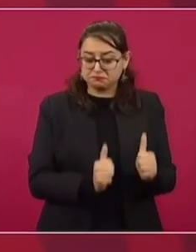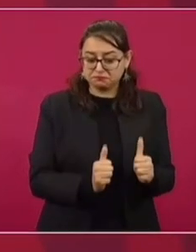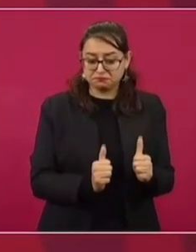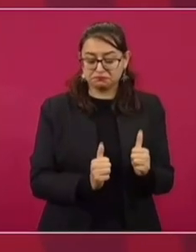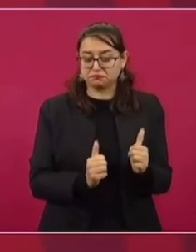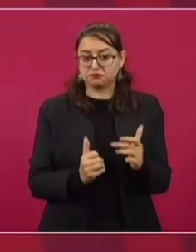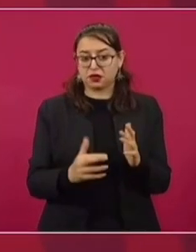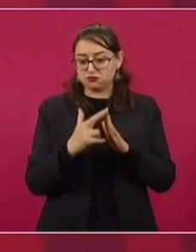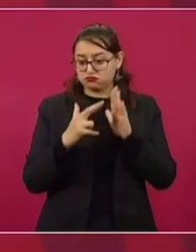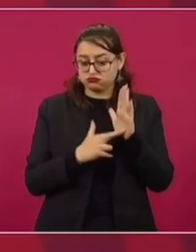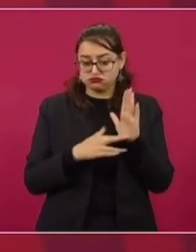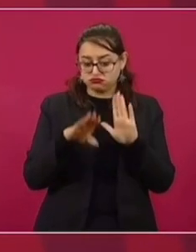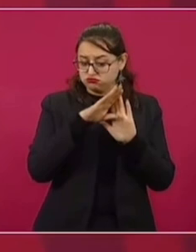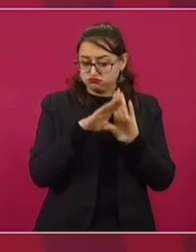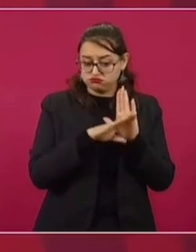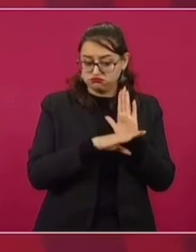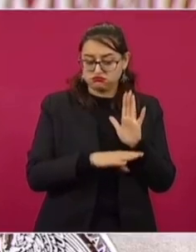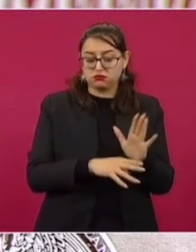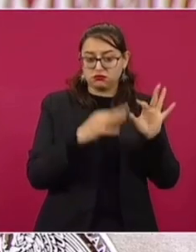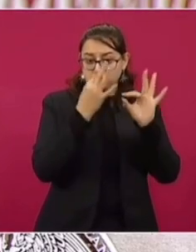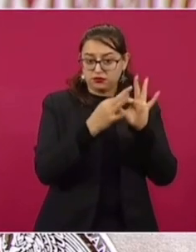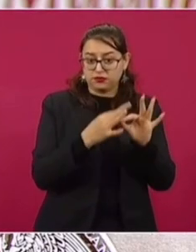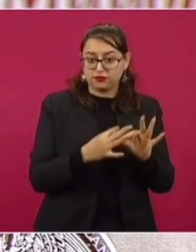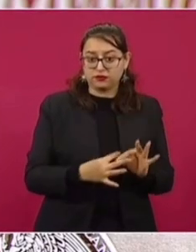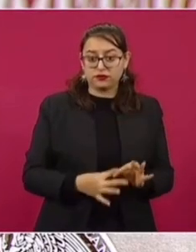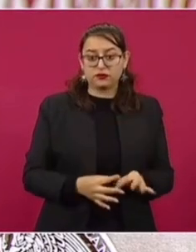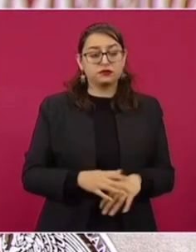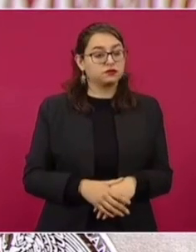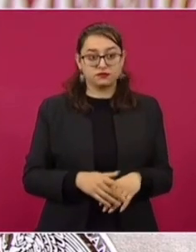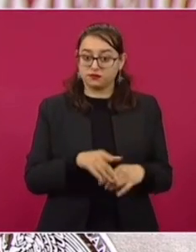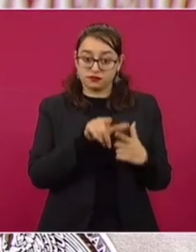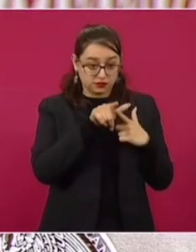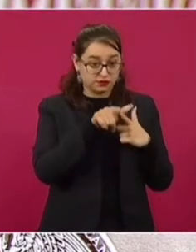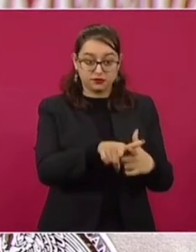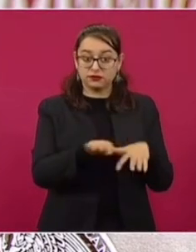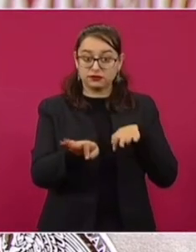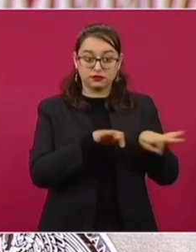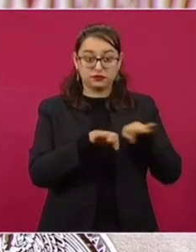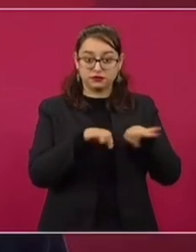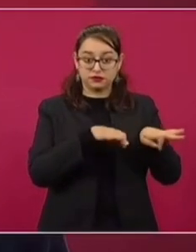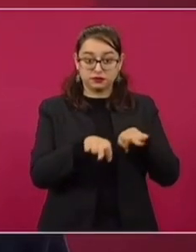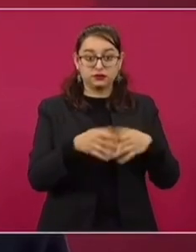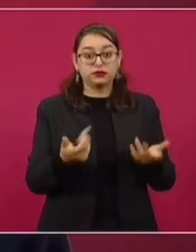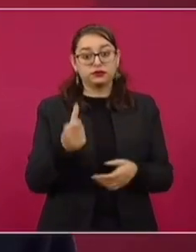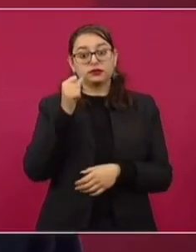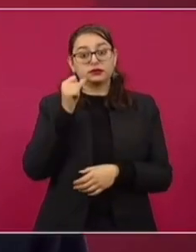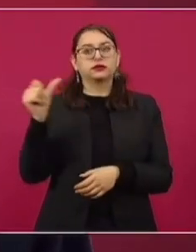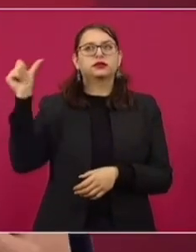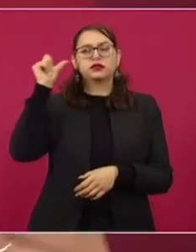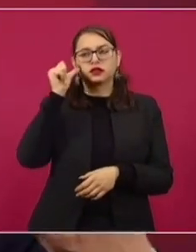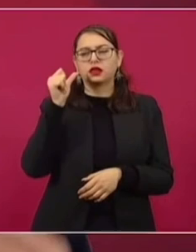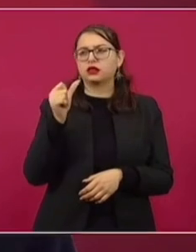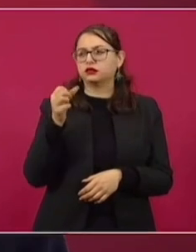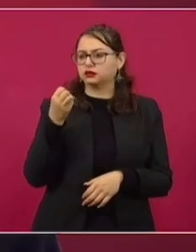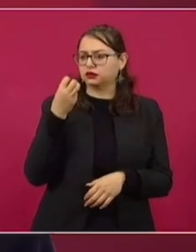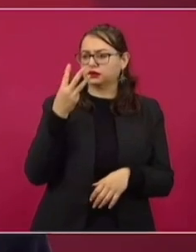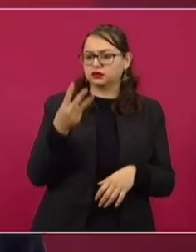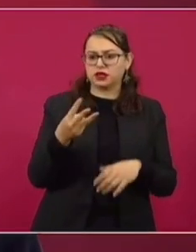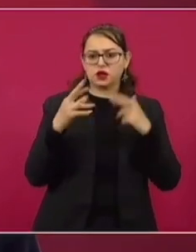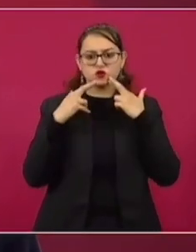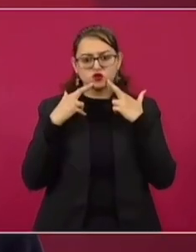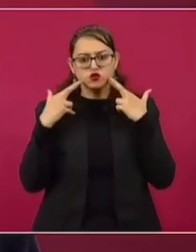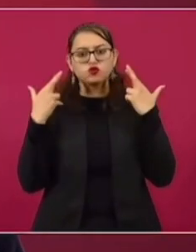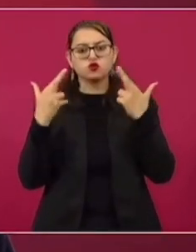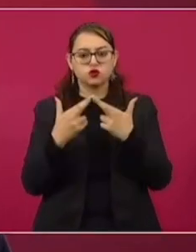tal y como está establecido, al pendiente de todo. Ayer incluso tuvimos dos, tres reuniones con